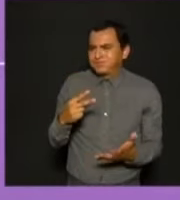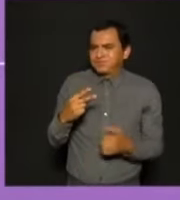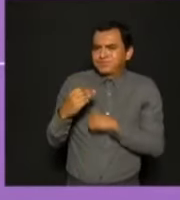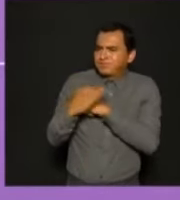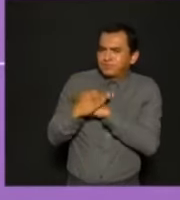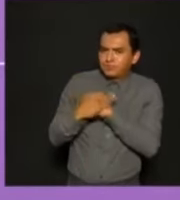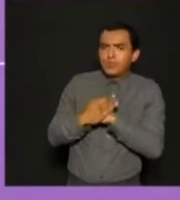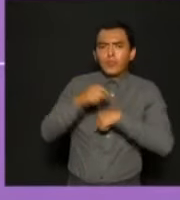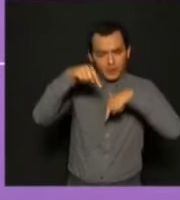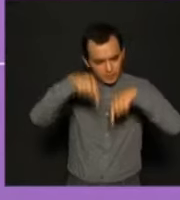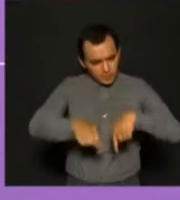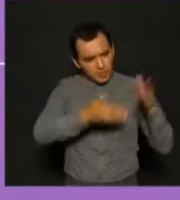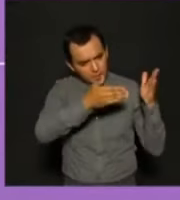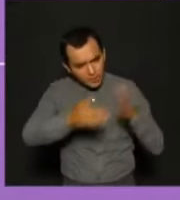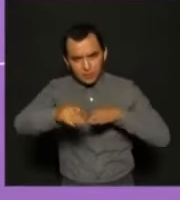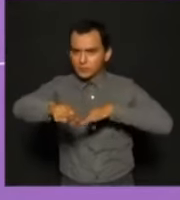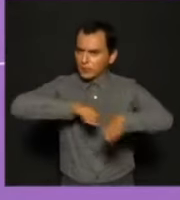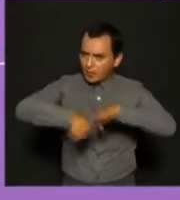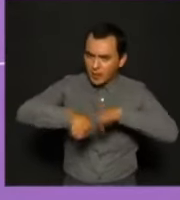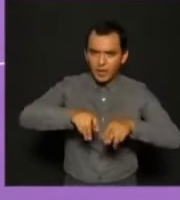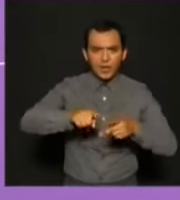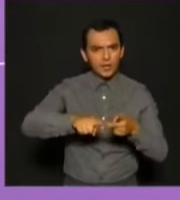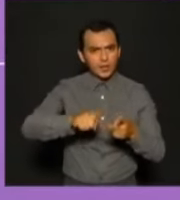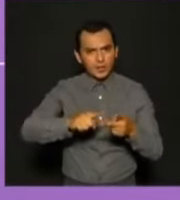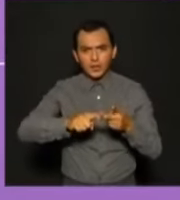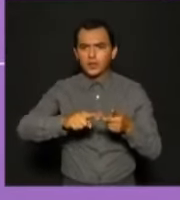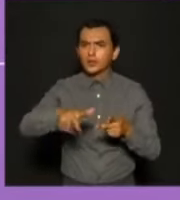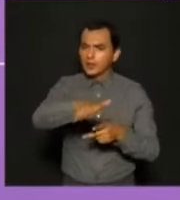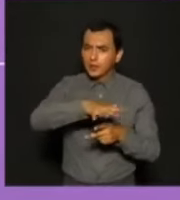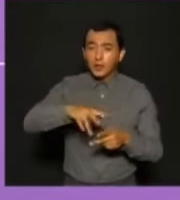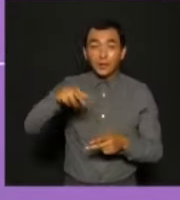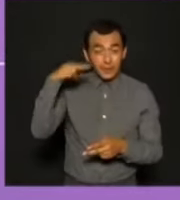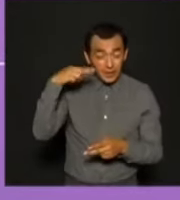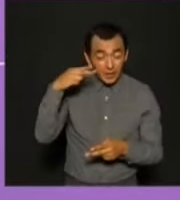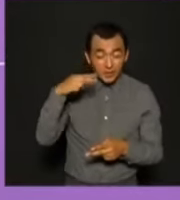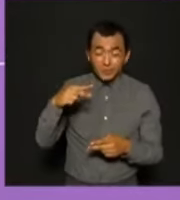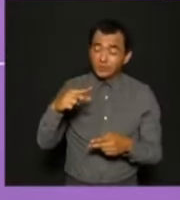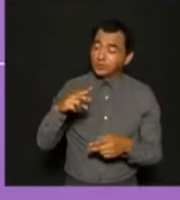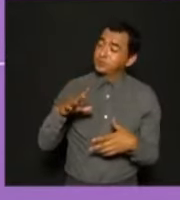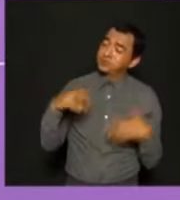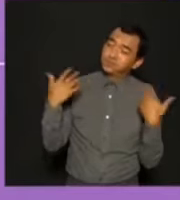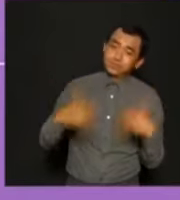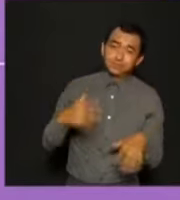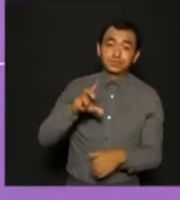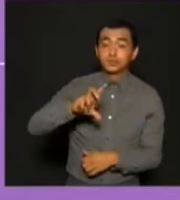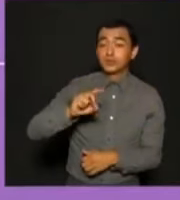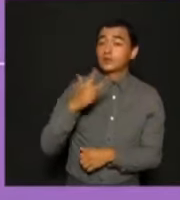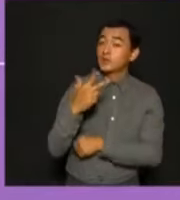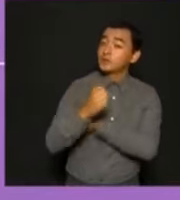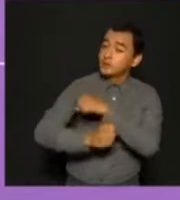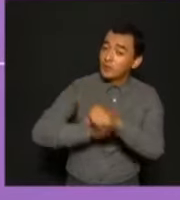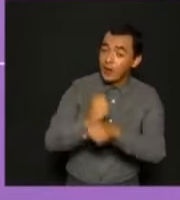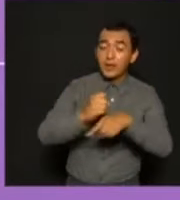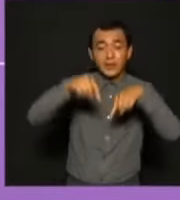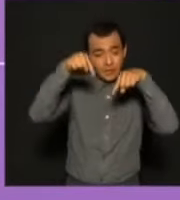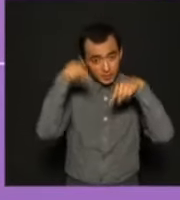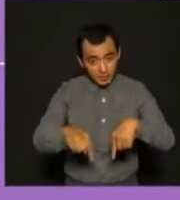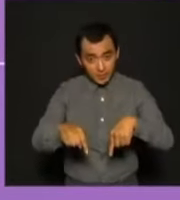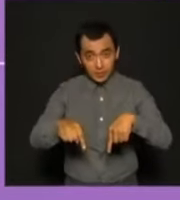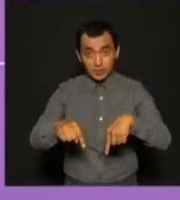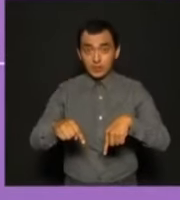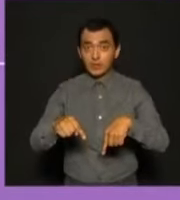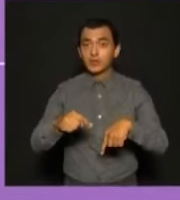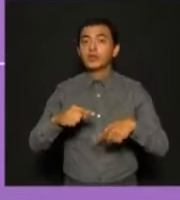a formar un hogar, a generar empleo, a Veracruz me debo, tengo 38 años aquí y la veracruzana